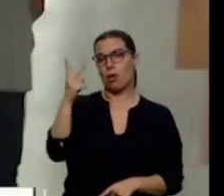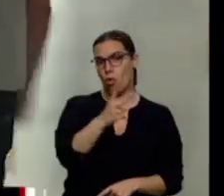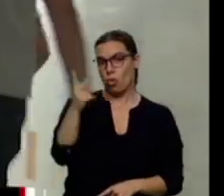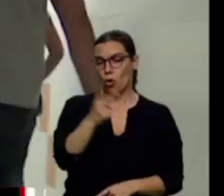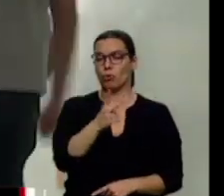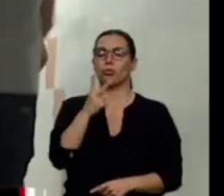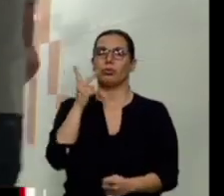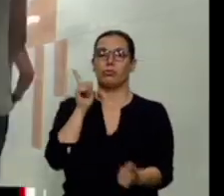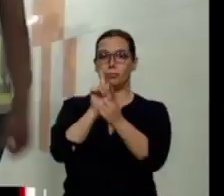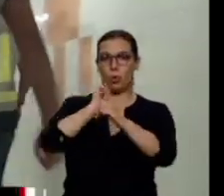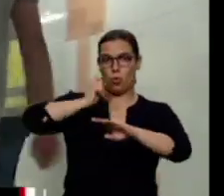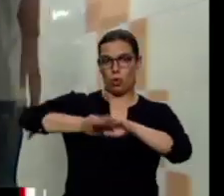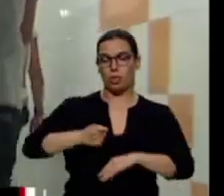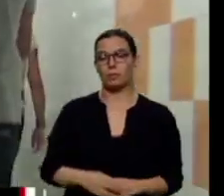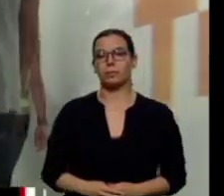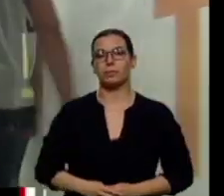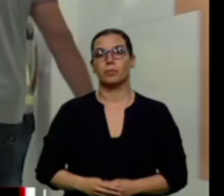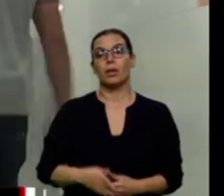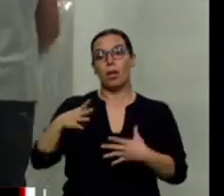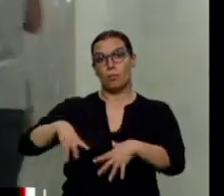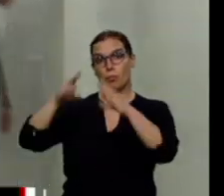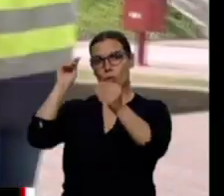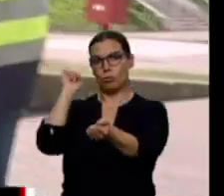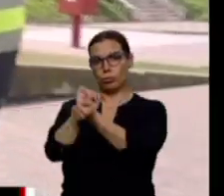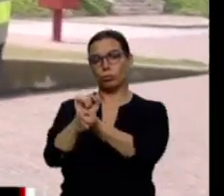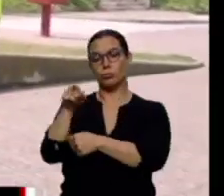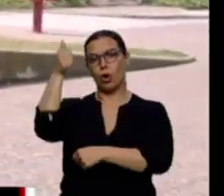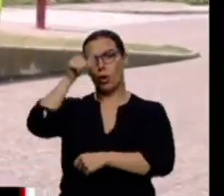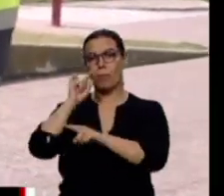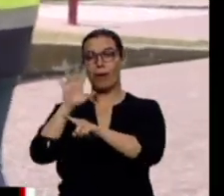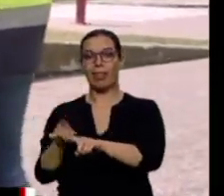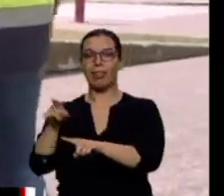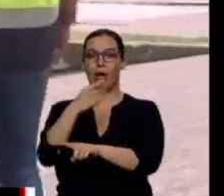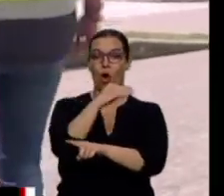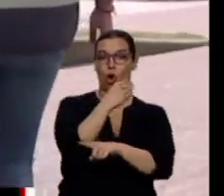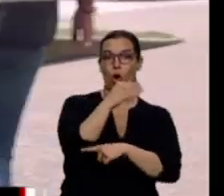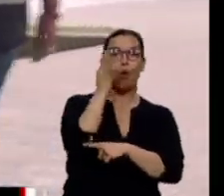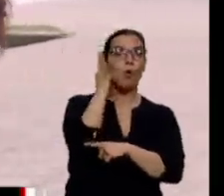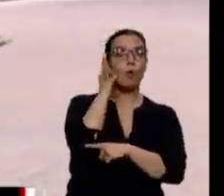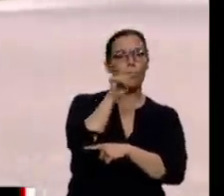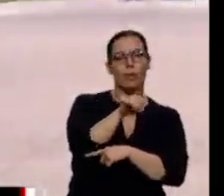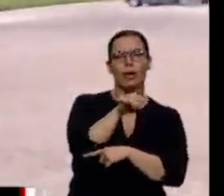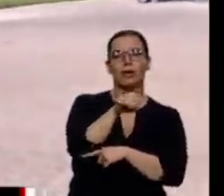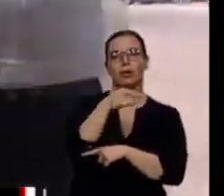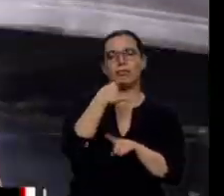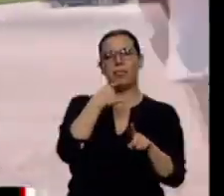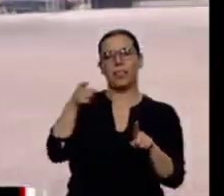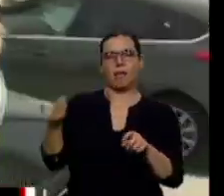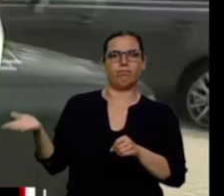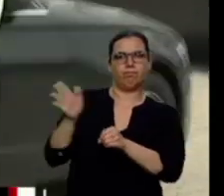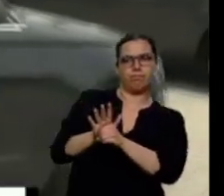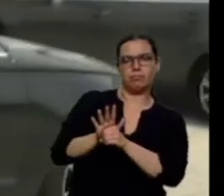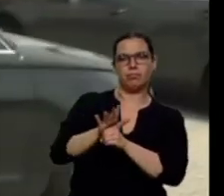Arrestado en Burgos, un hombre al que una joven acusa de violarla durante una falsa entrevista de trabajo. La Guardia Civil ha localizado a más